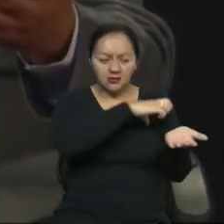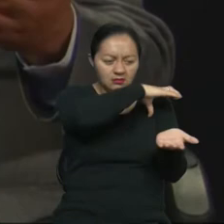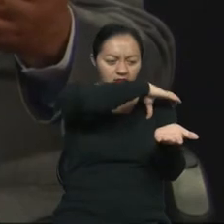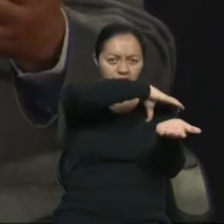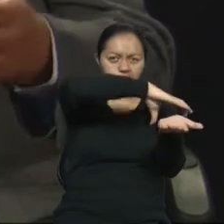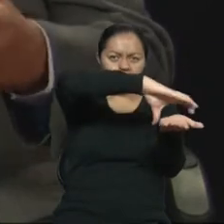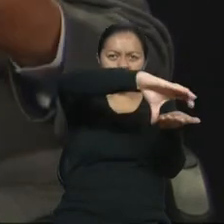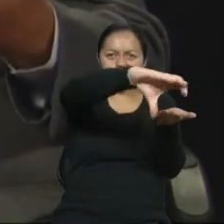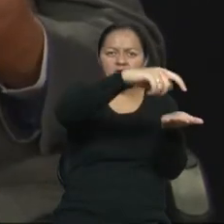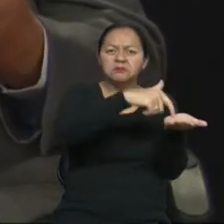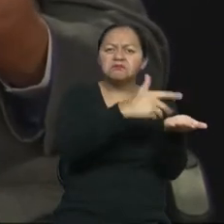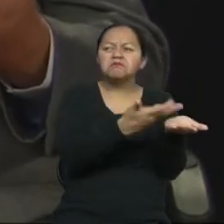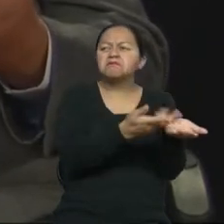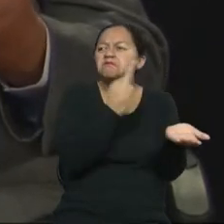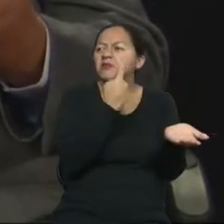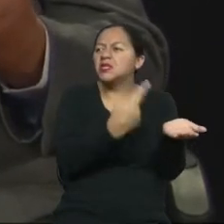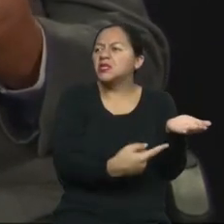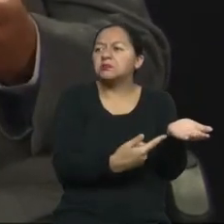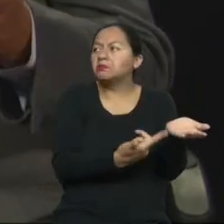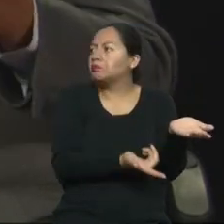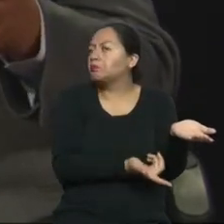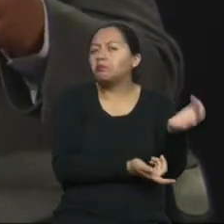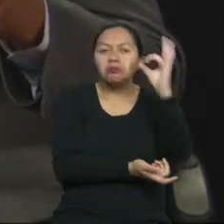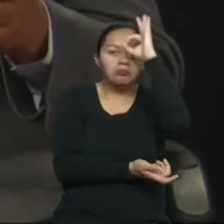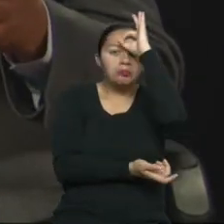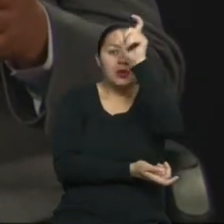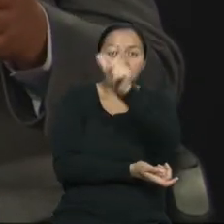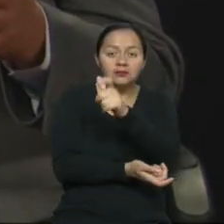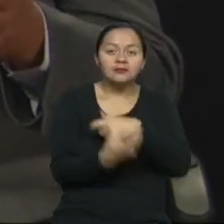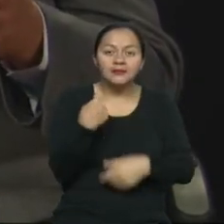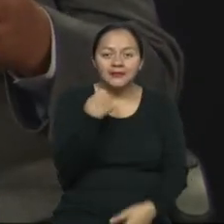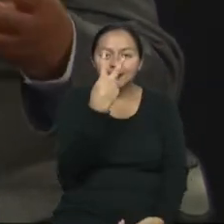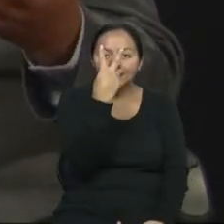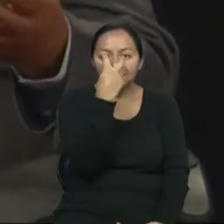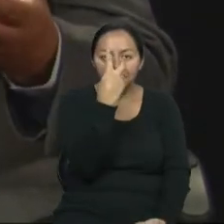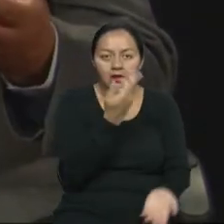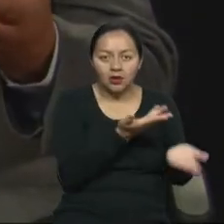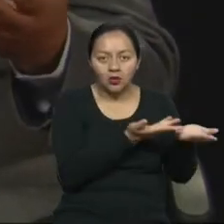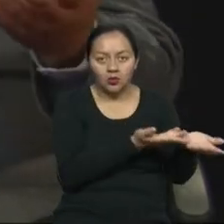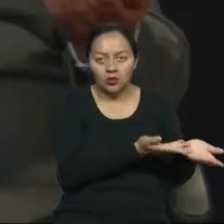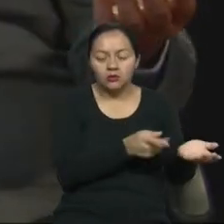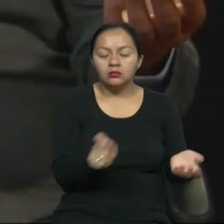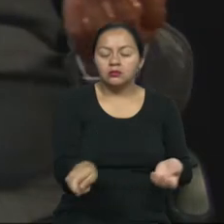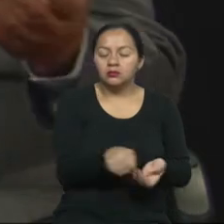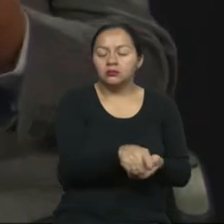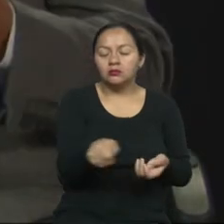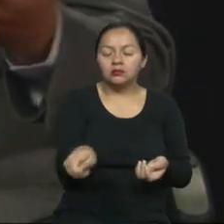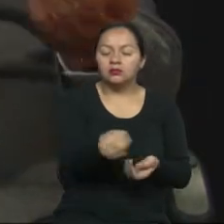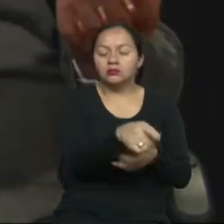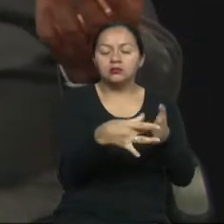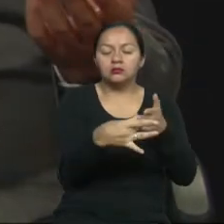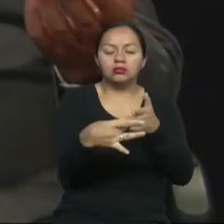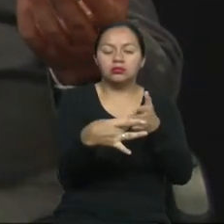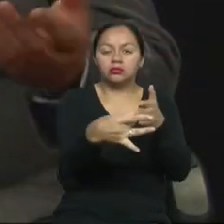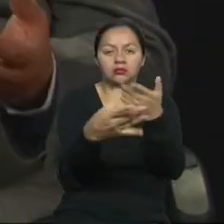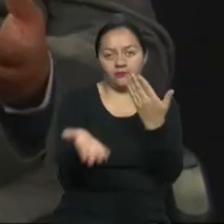significa ese diseño o cuál es la verdadera función. Pero para una persona ciega, una banda podotáctil le permite orientarse en cualquier entorno, sea